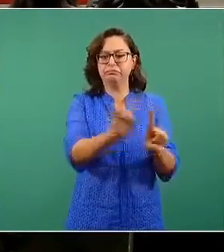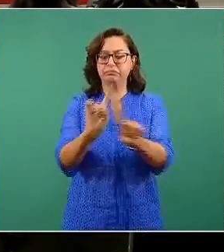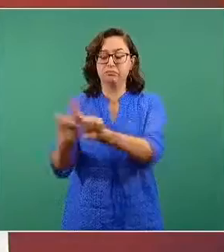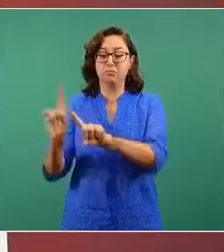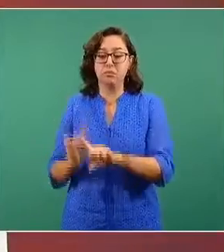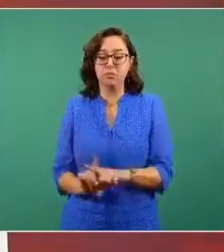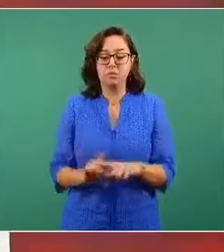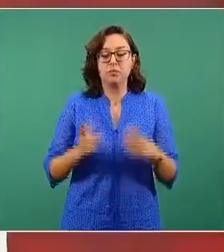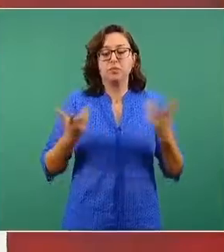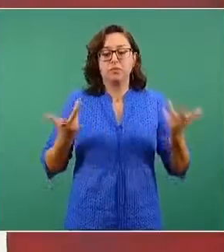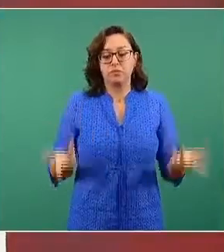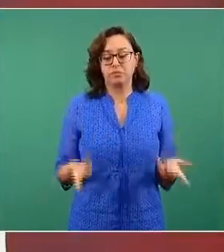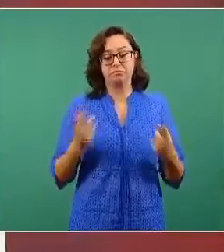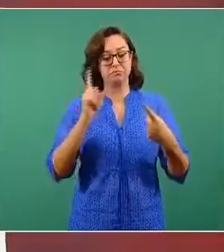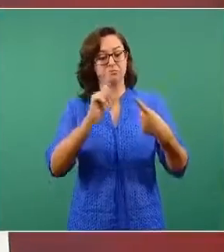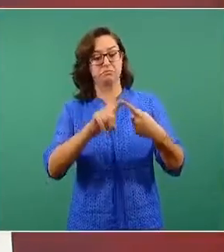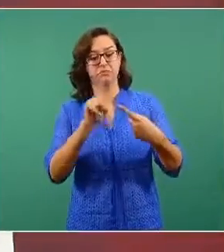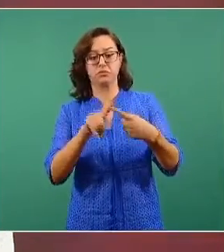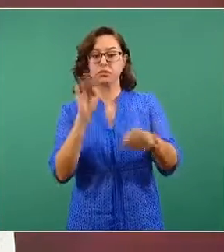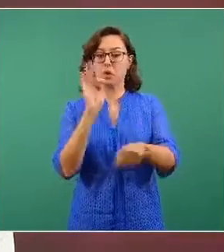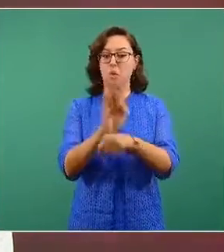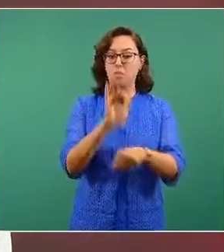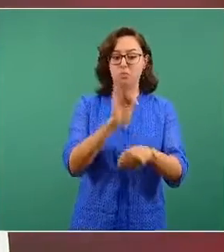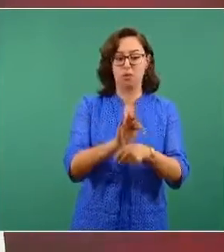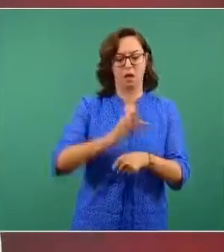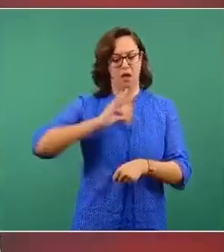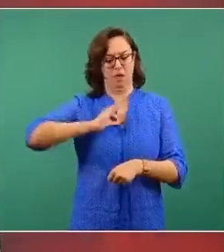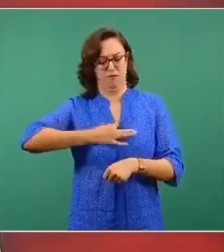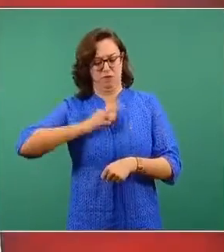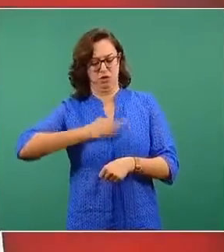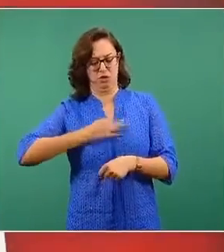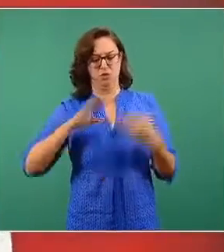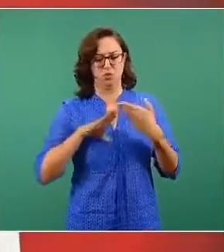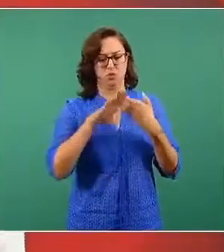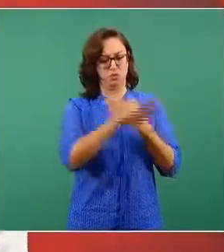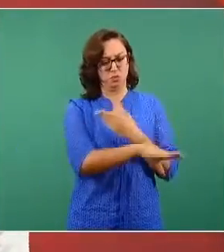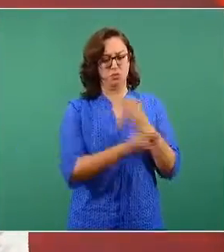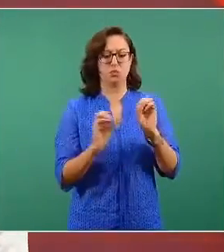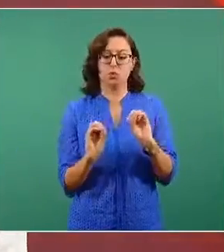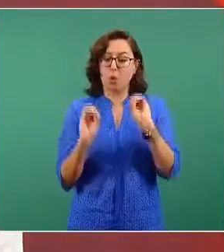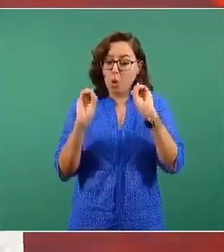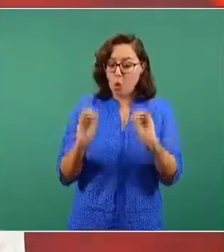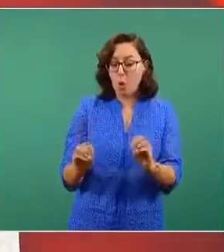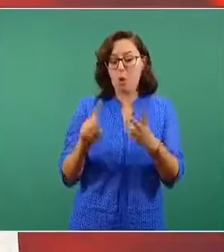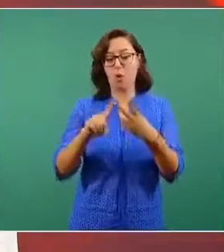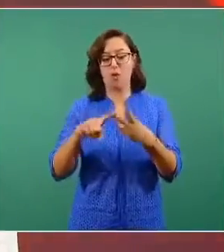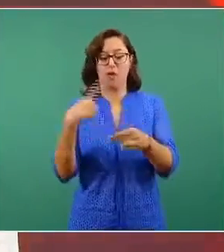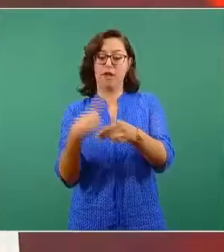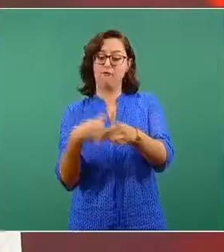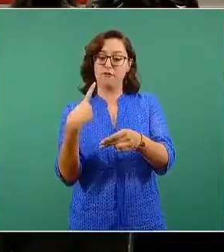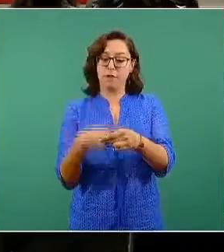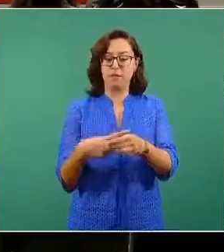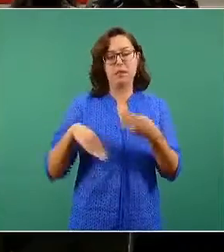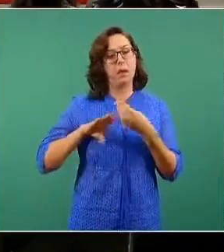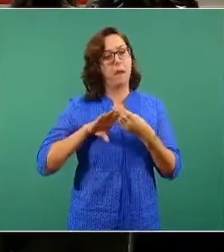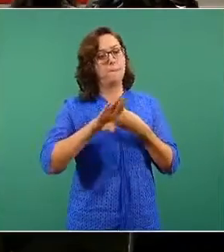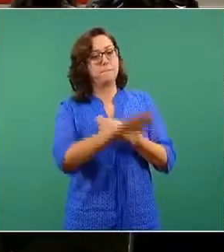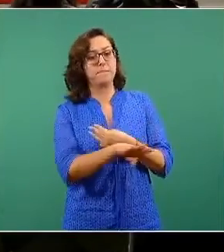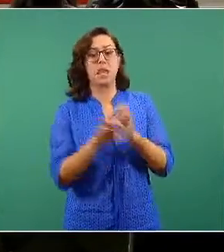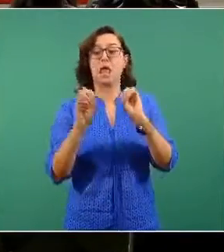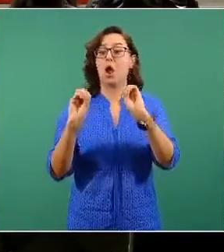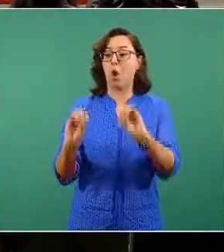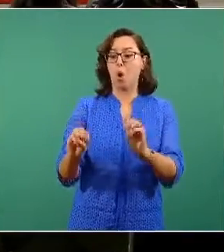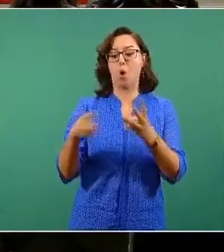contra la infección, pueden proteger contra la enfermedad, pueden proteger contra la enfermedad grave y desde luego pueden